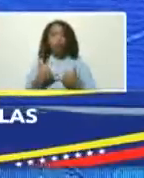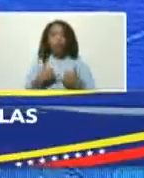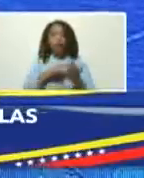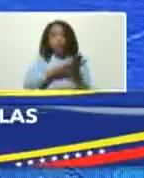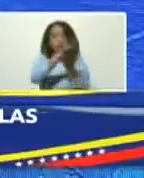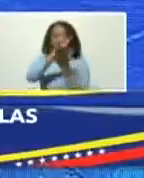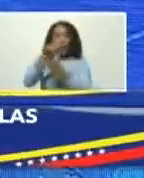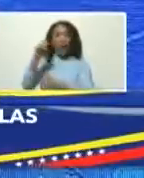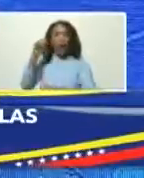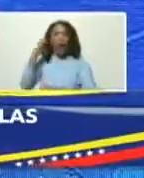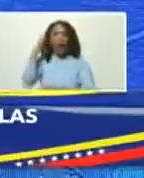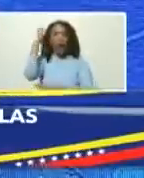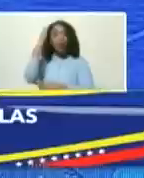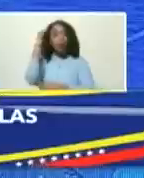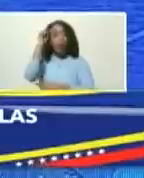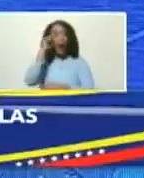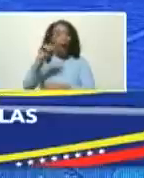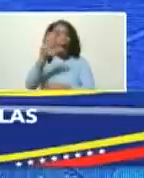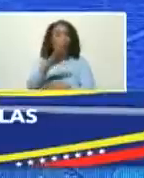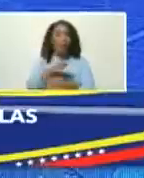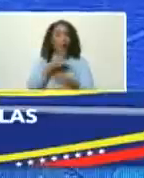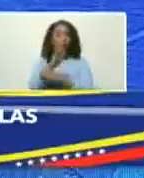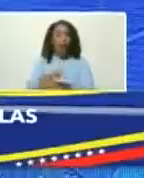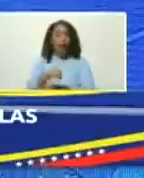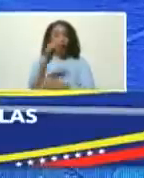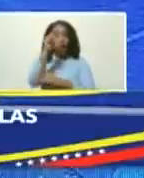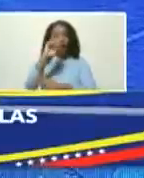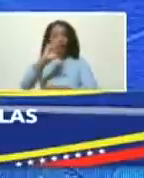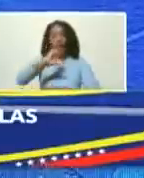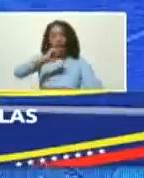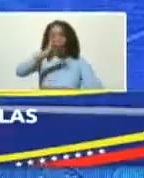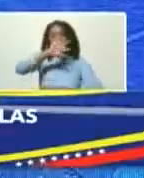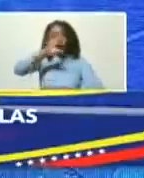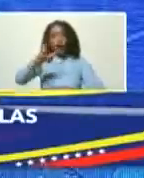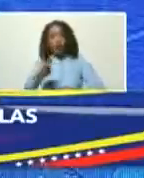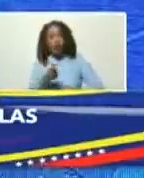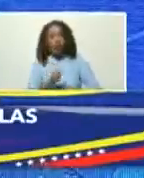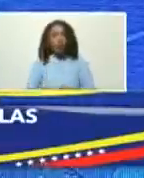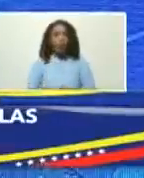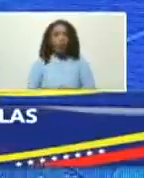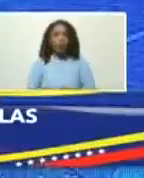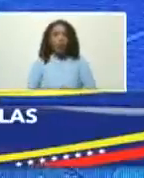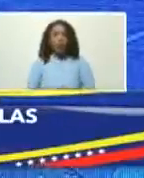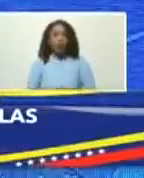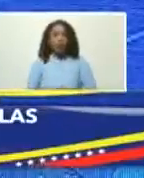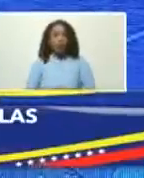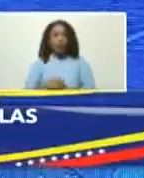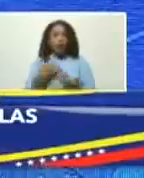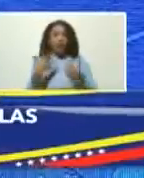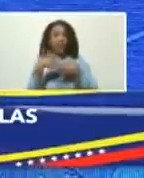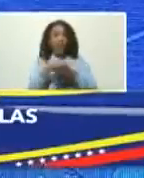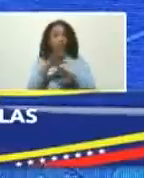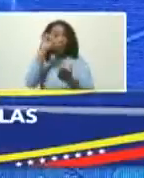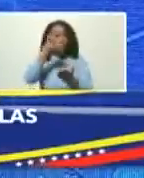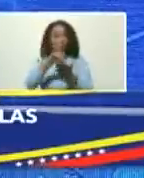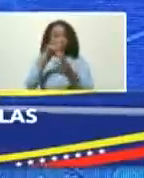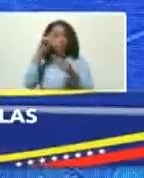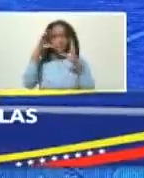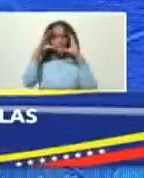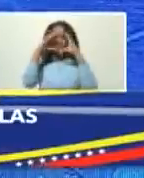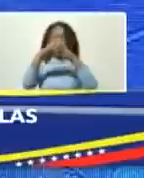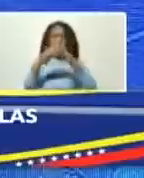gira euroasiática aunque fuimos también al norte de África Argelia bueno tuvo un componente central de